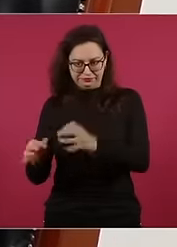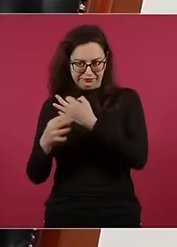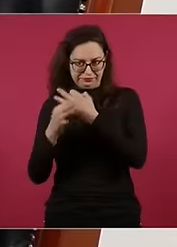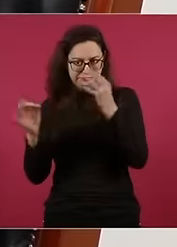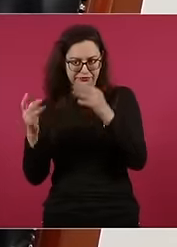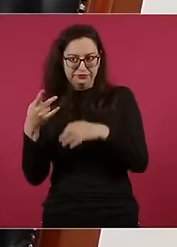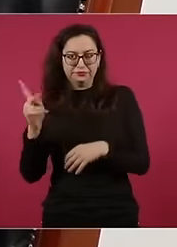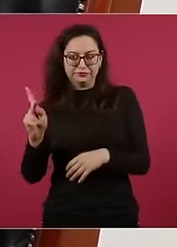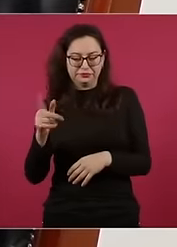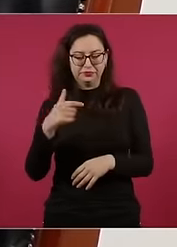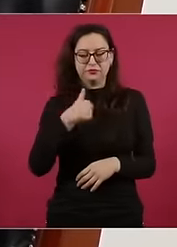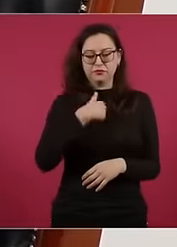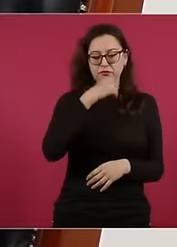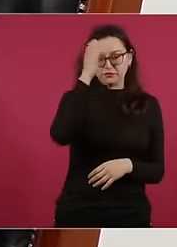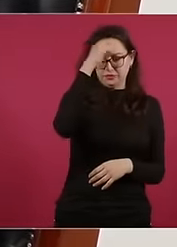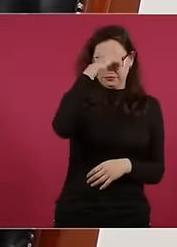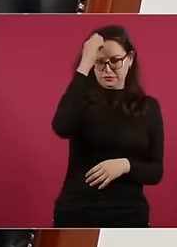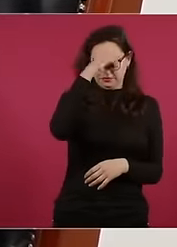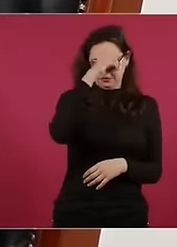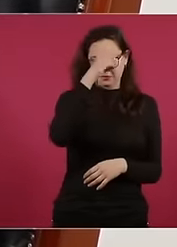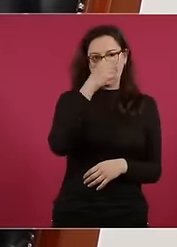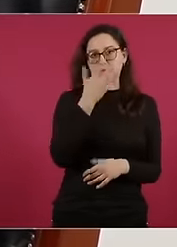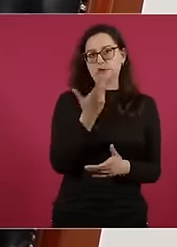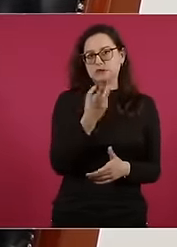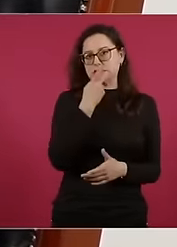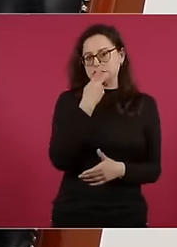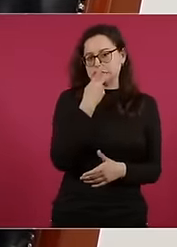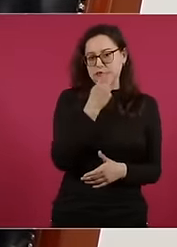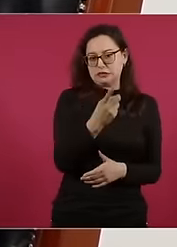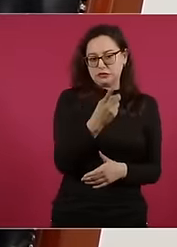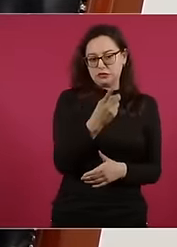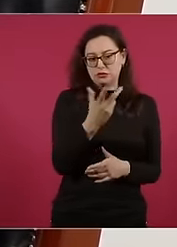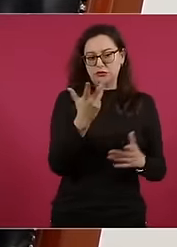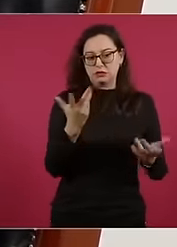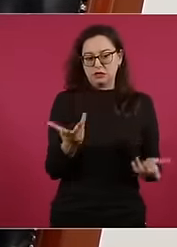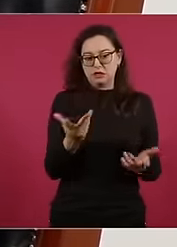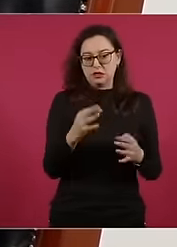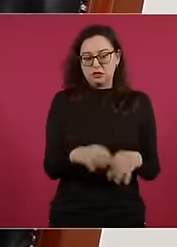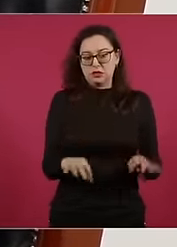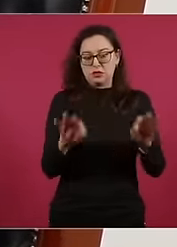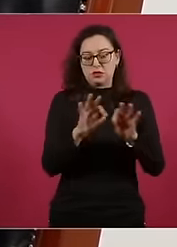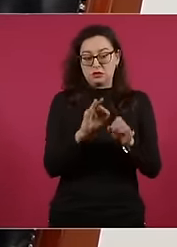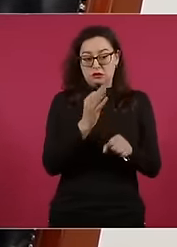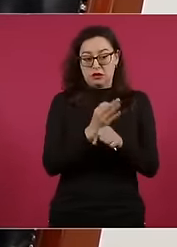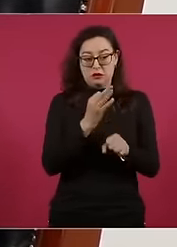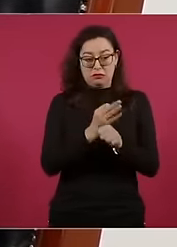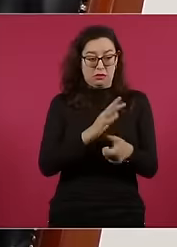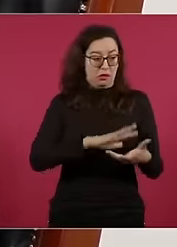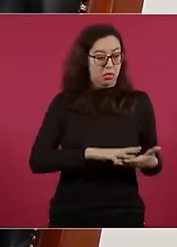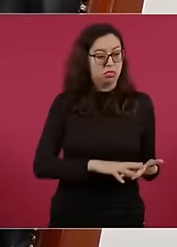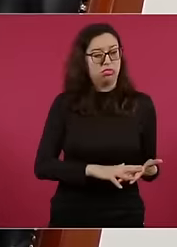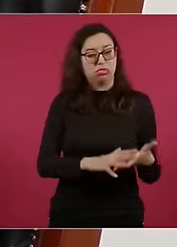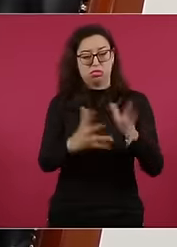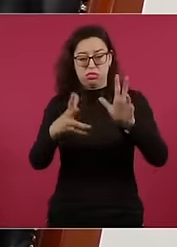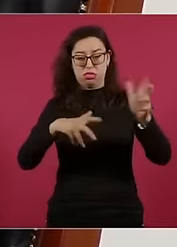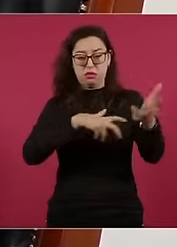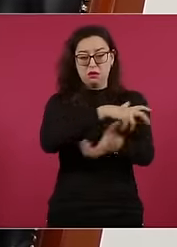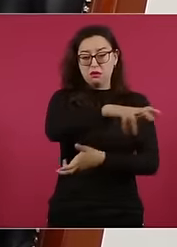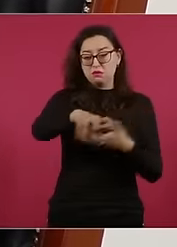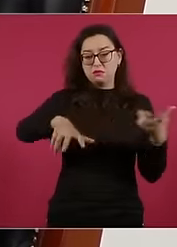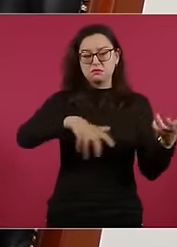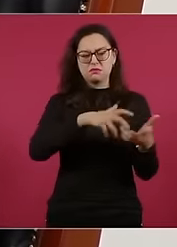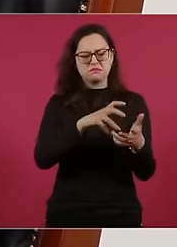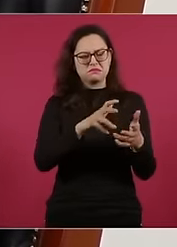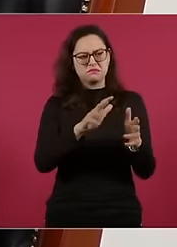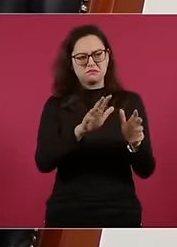no haya muchas movilizaciones y que se cuide que